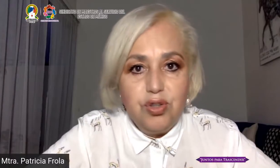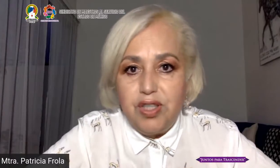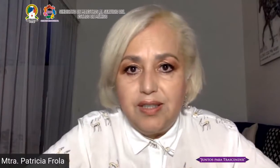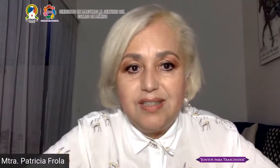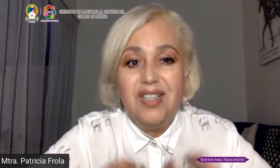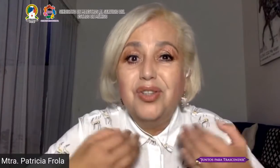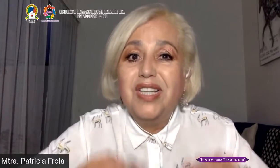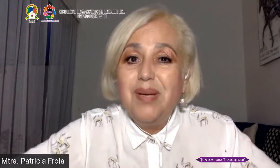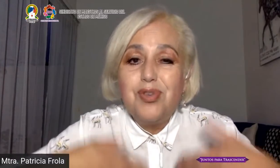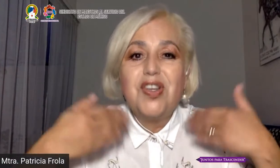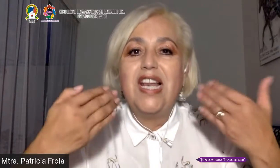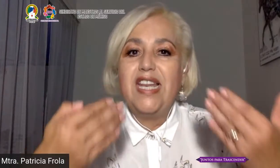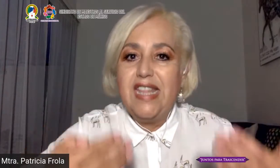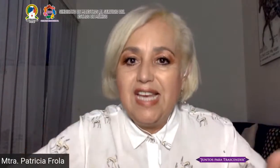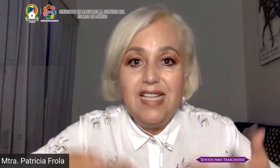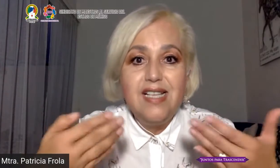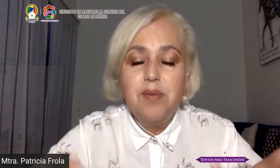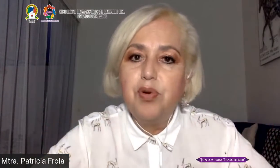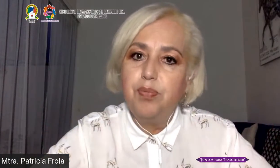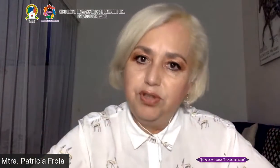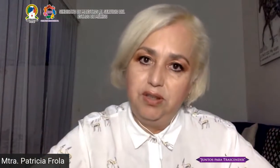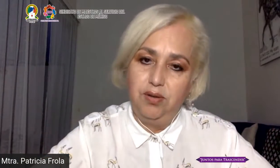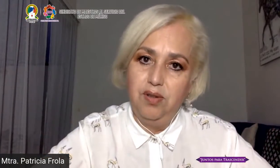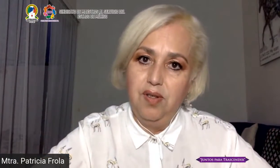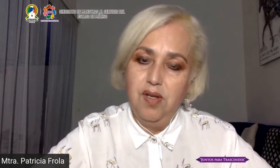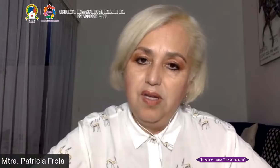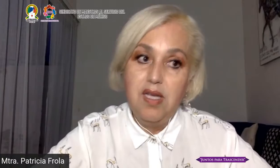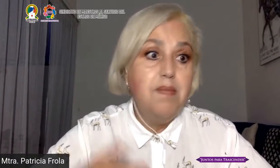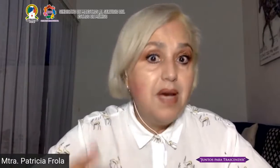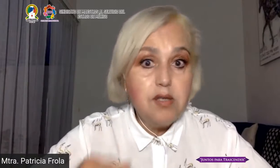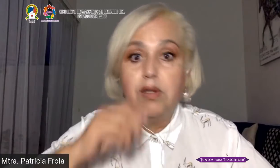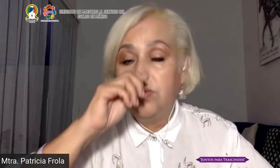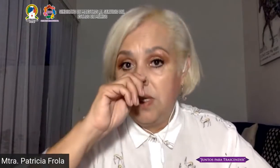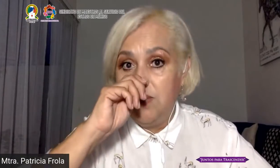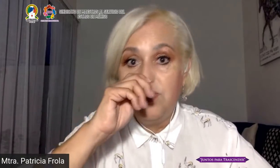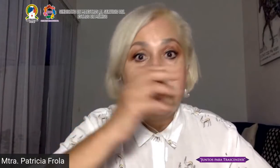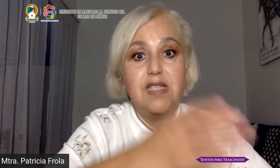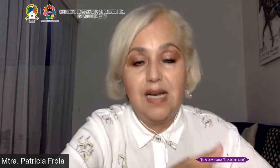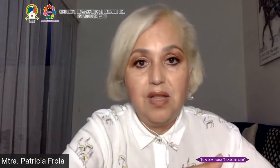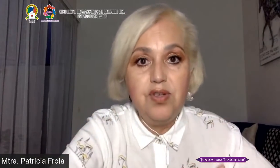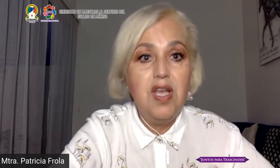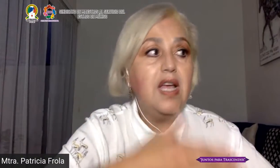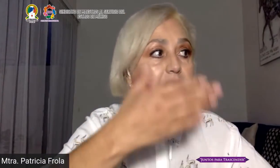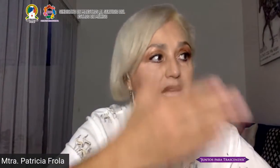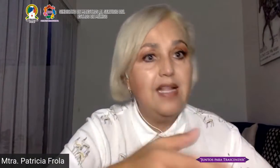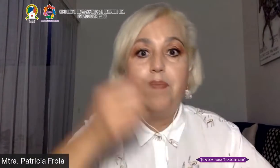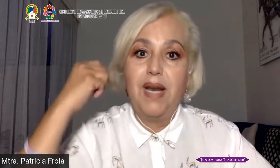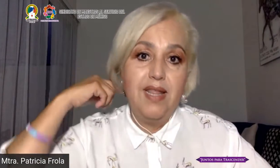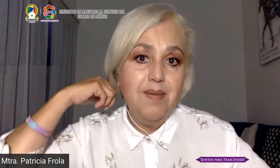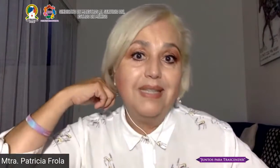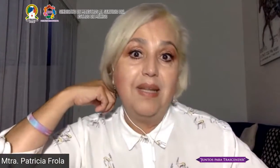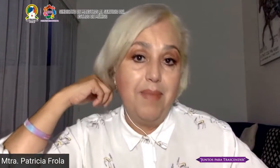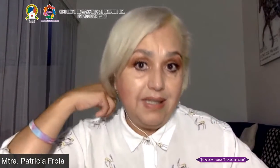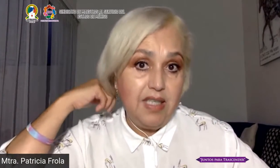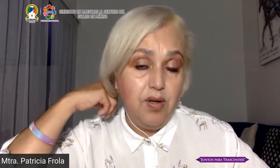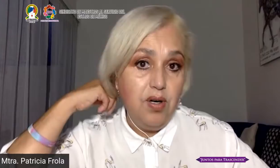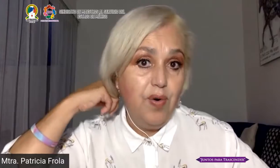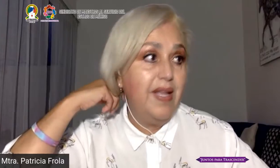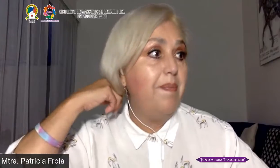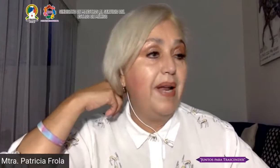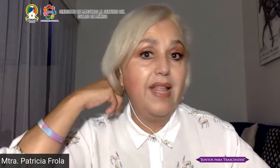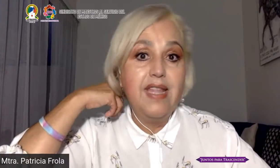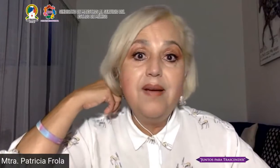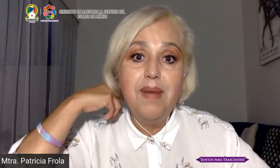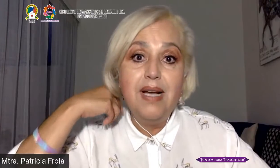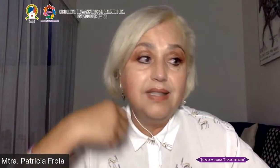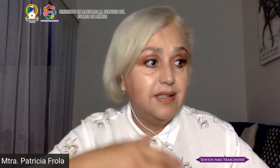veces nosotros docentes no tenemos claridad en ese propósito y más cuando seguimos instalados en el paradigma temático